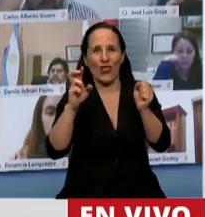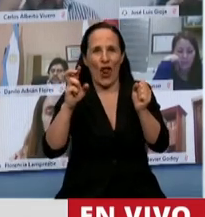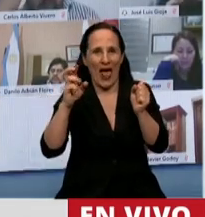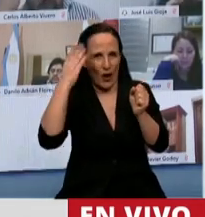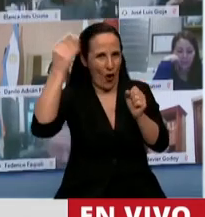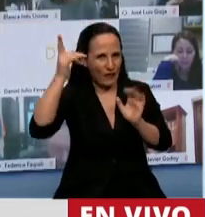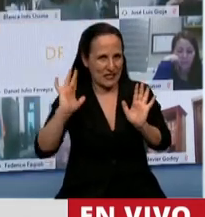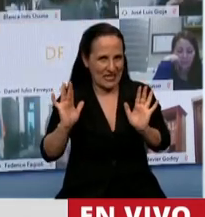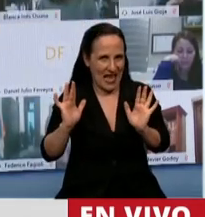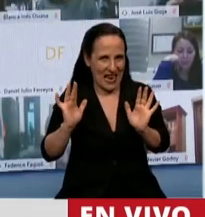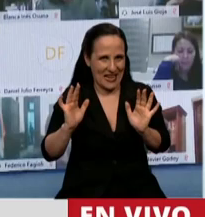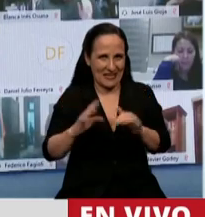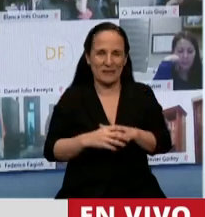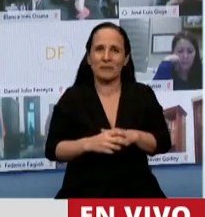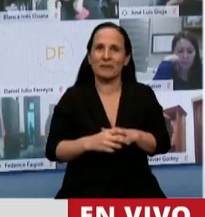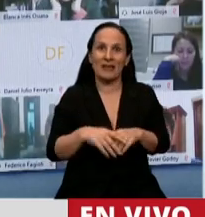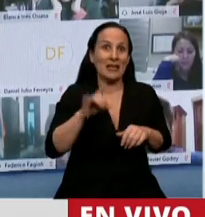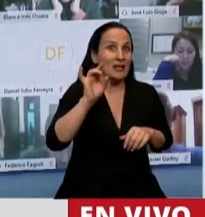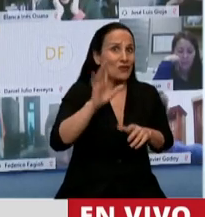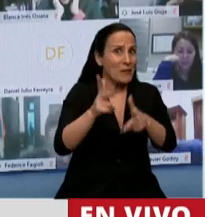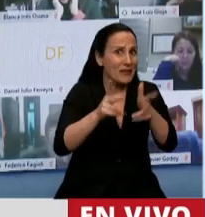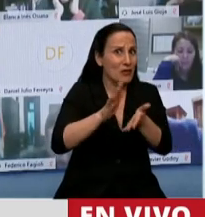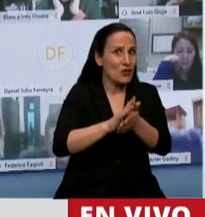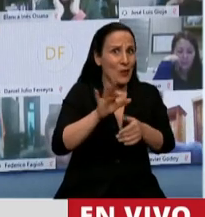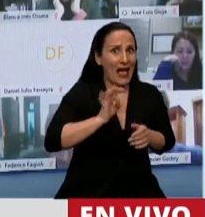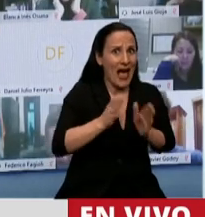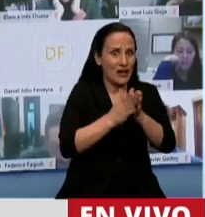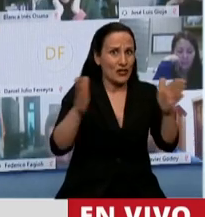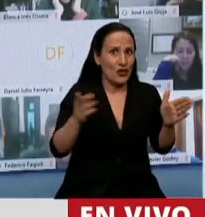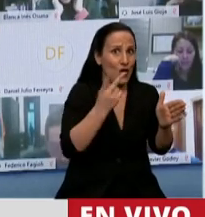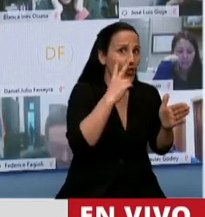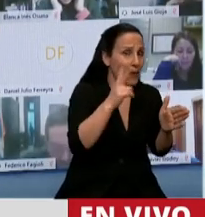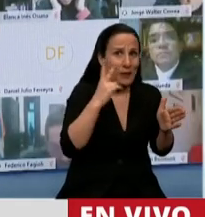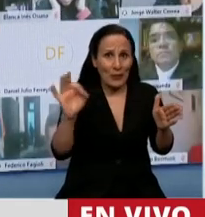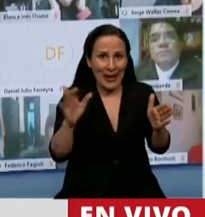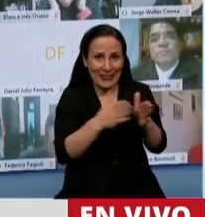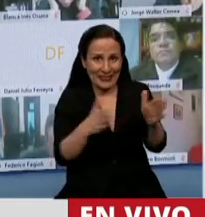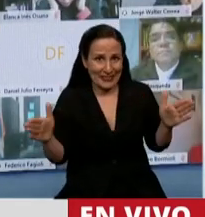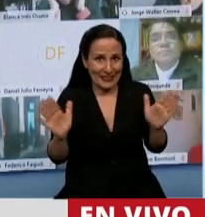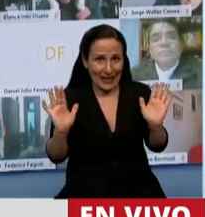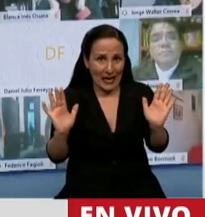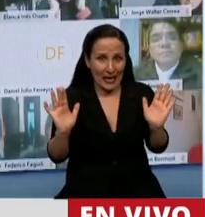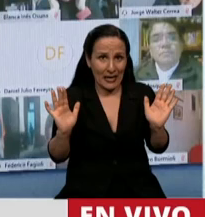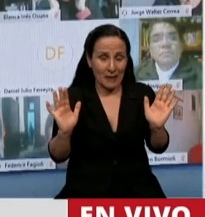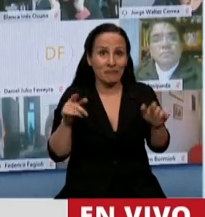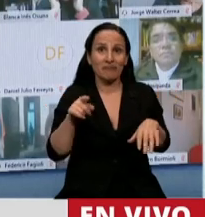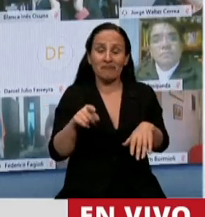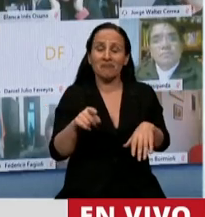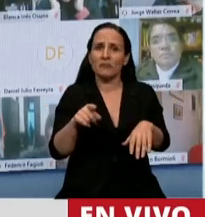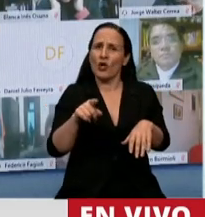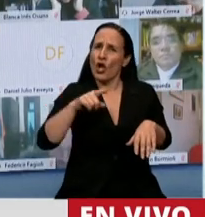déficit solamente del ejercicio 2020. Digo, todos nos hemos puesto contentos